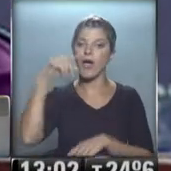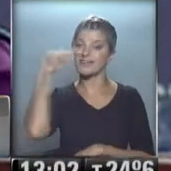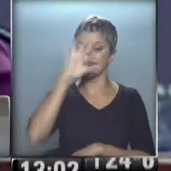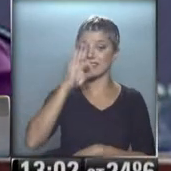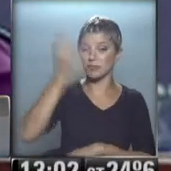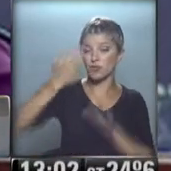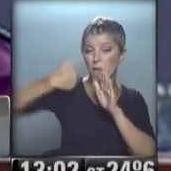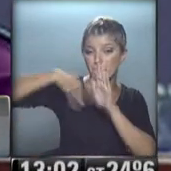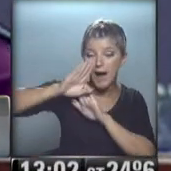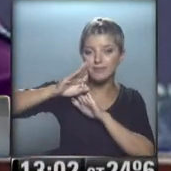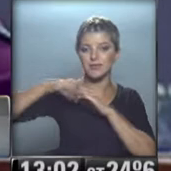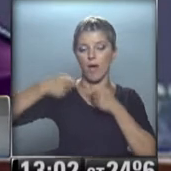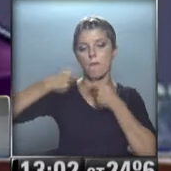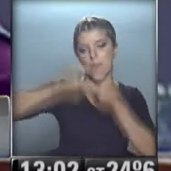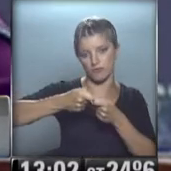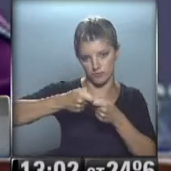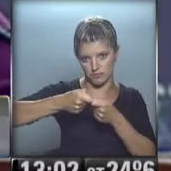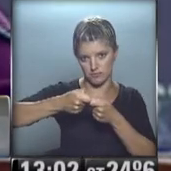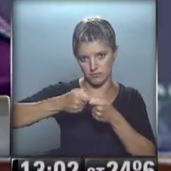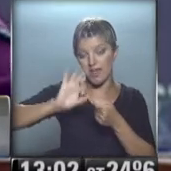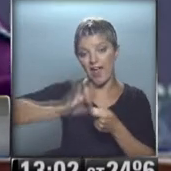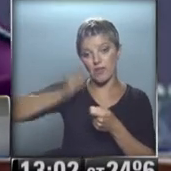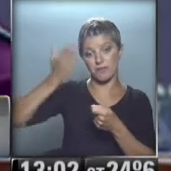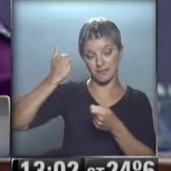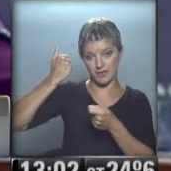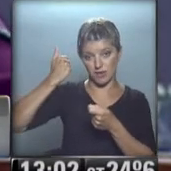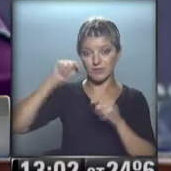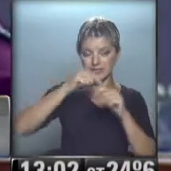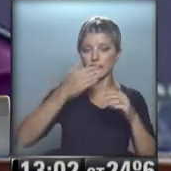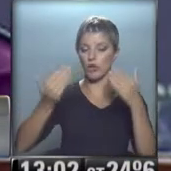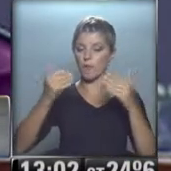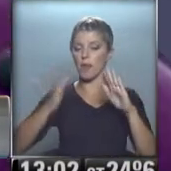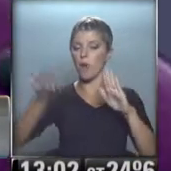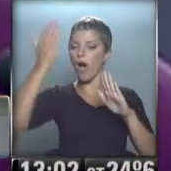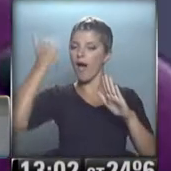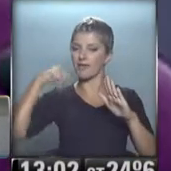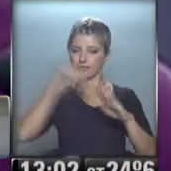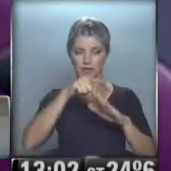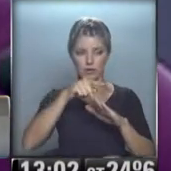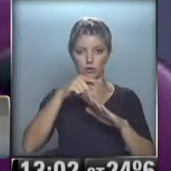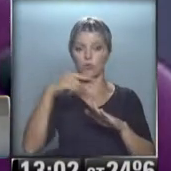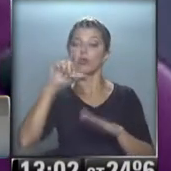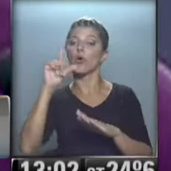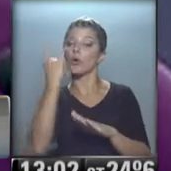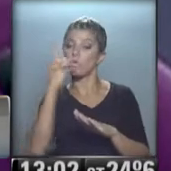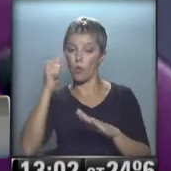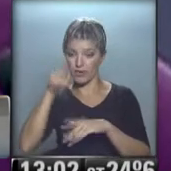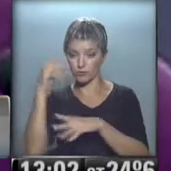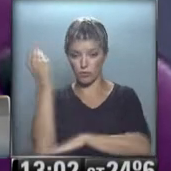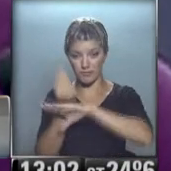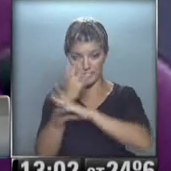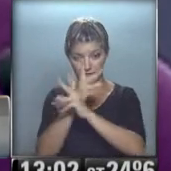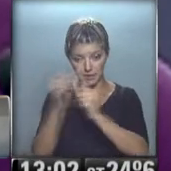sobre el final de 2013, plafón superior al que registraron al término de su mandato Lula da Silva y